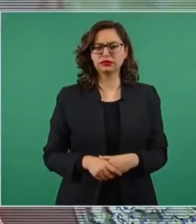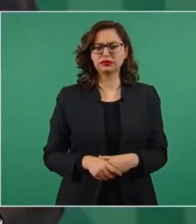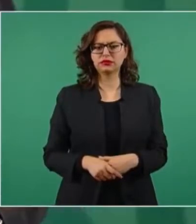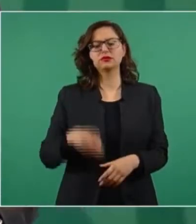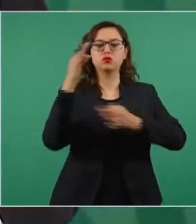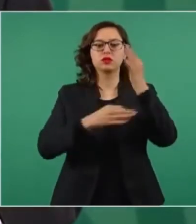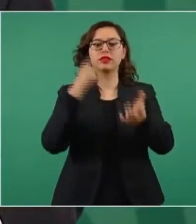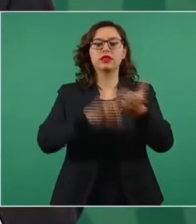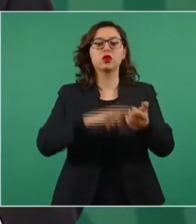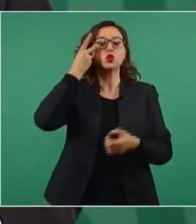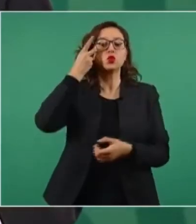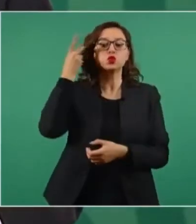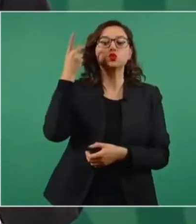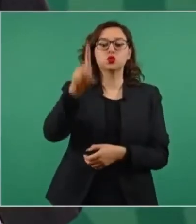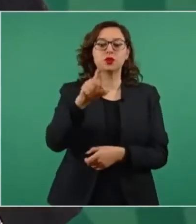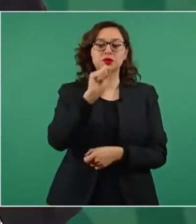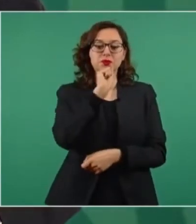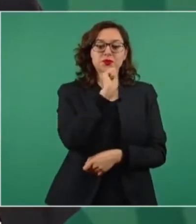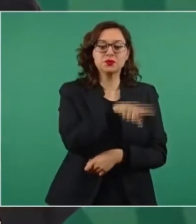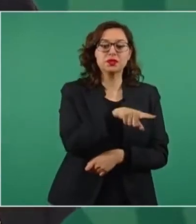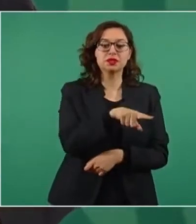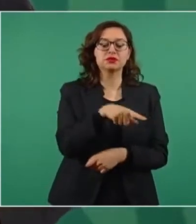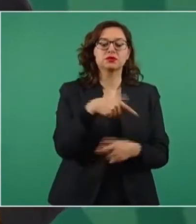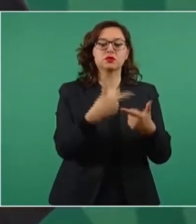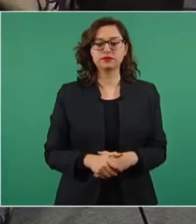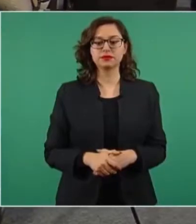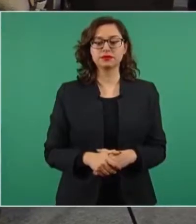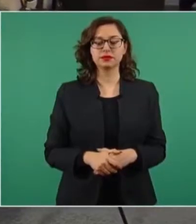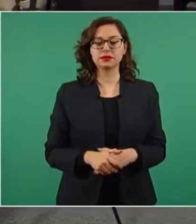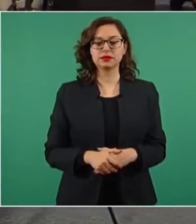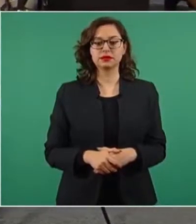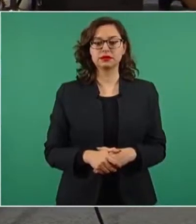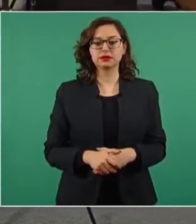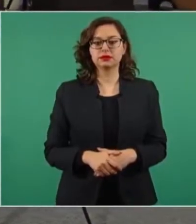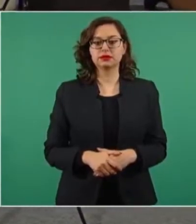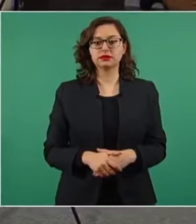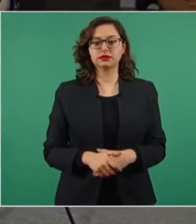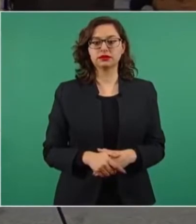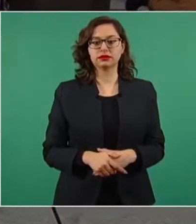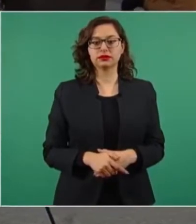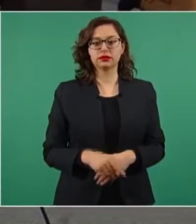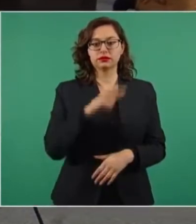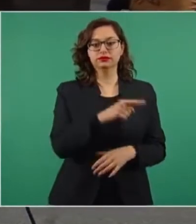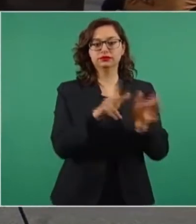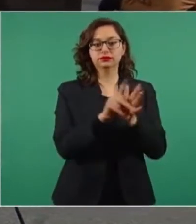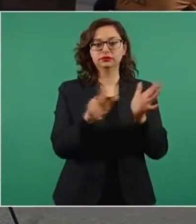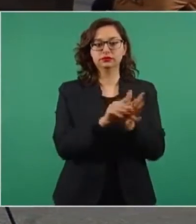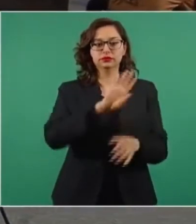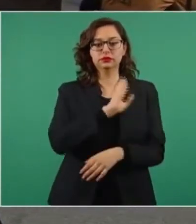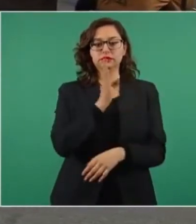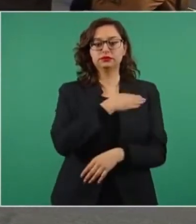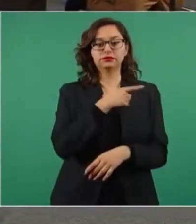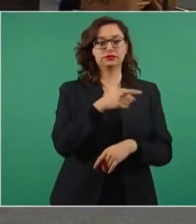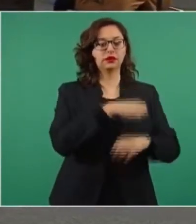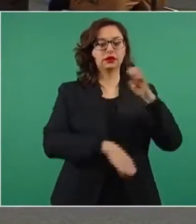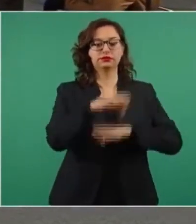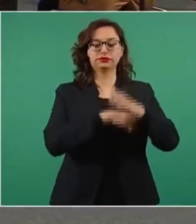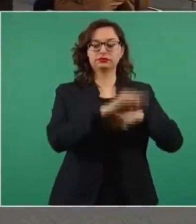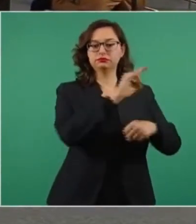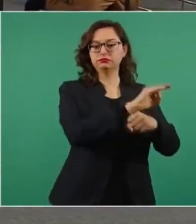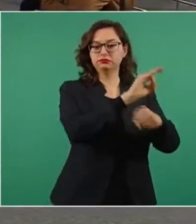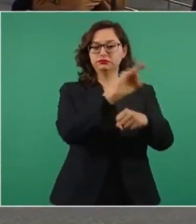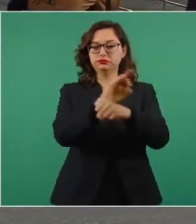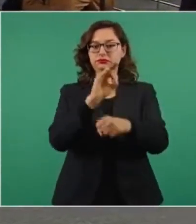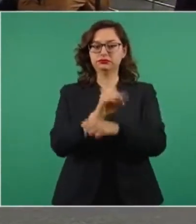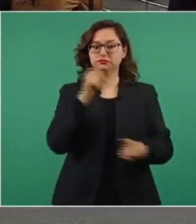son del grupo que hace el periódico El País? Es una editorial española dedicada a proteger a las empresas españolas,